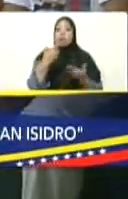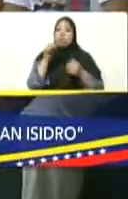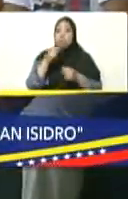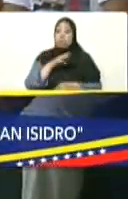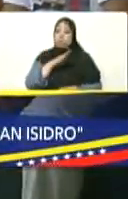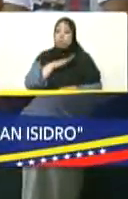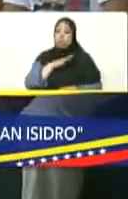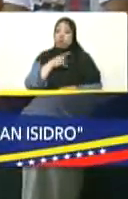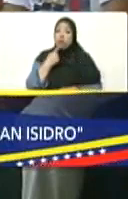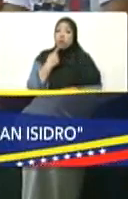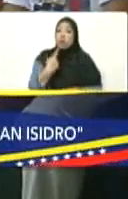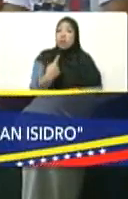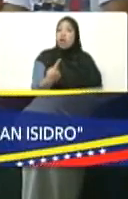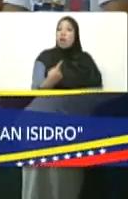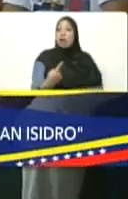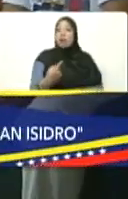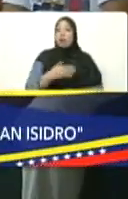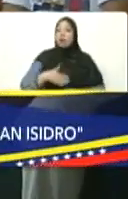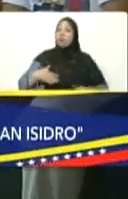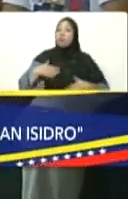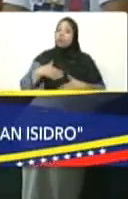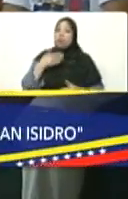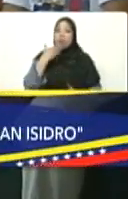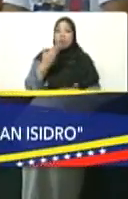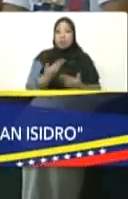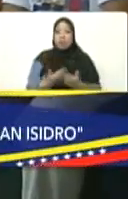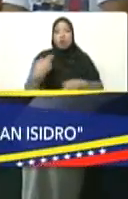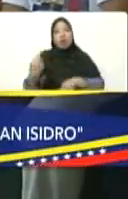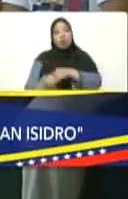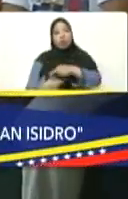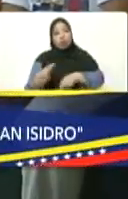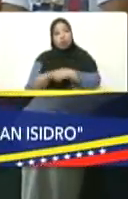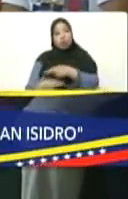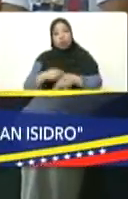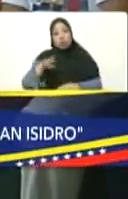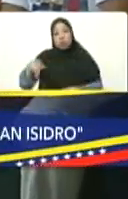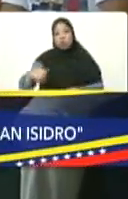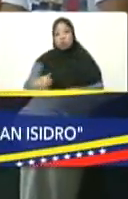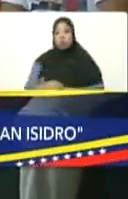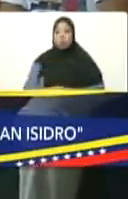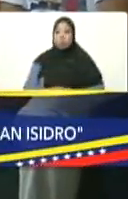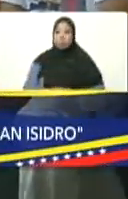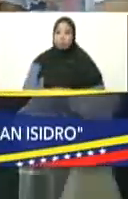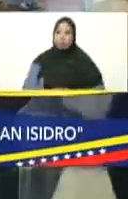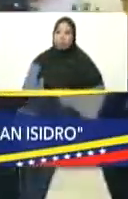propias palabras, que le diga lo agradecido que está con esta revolución y con usted, señor presidente.